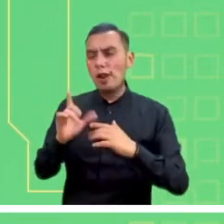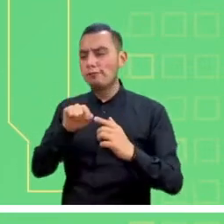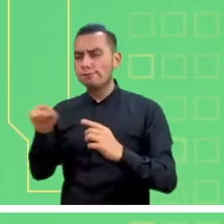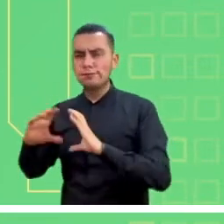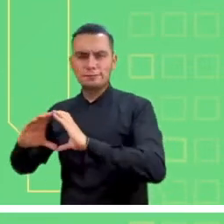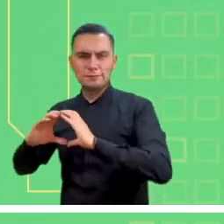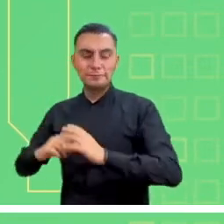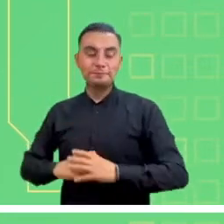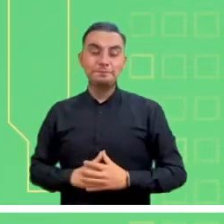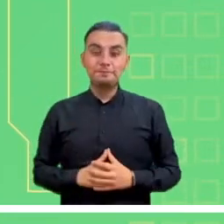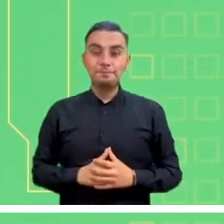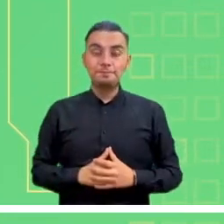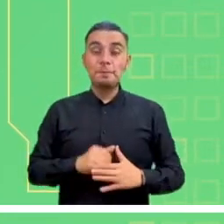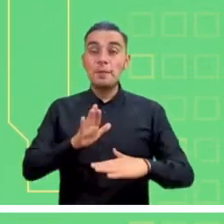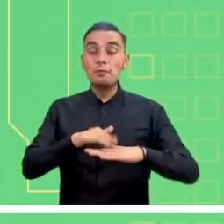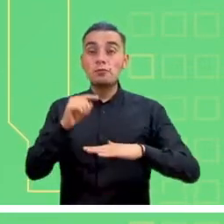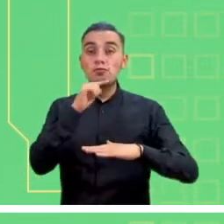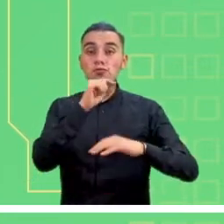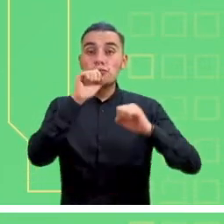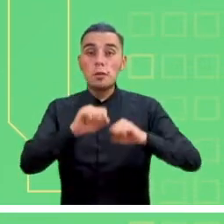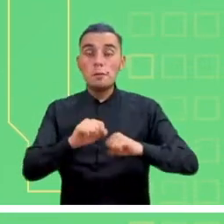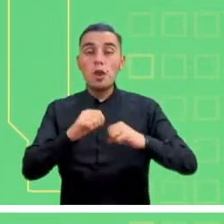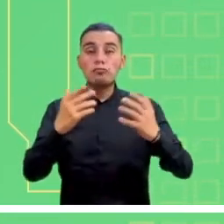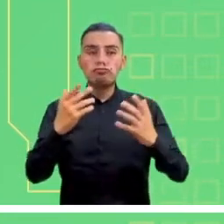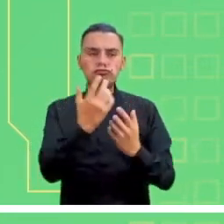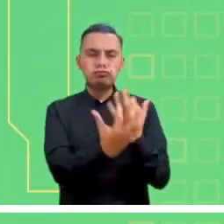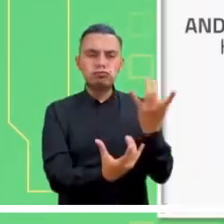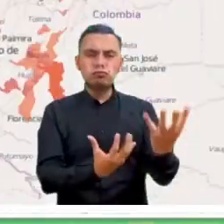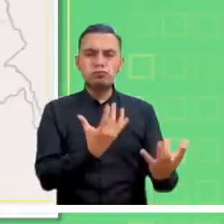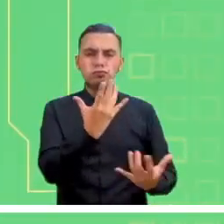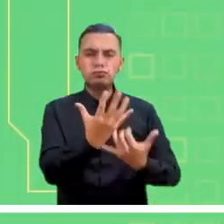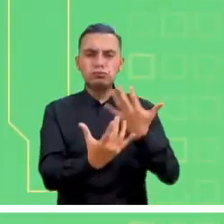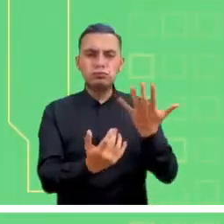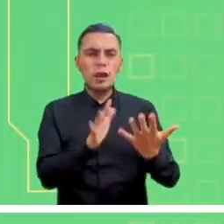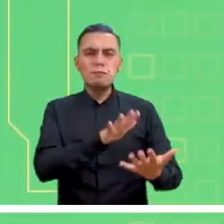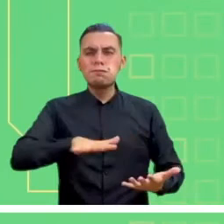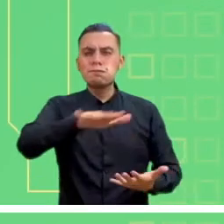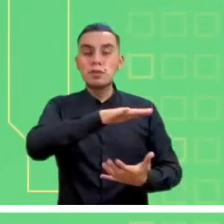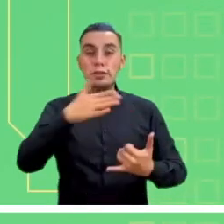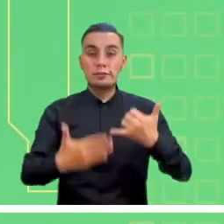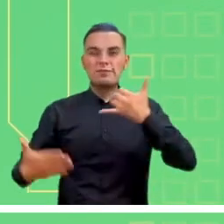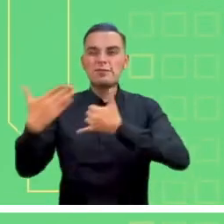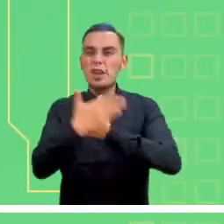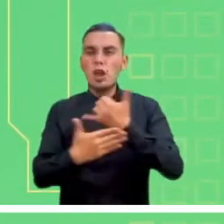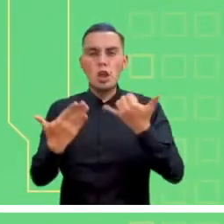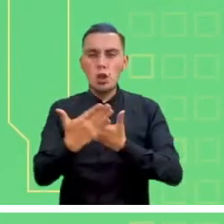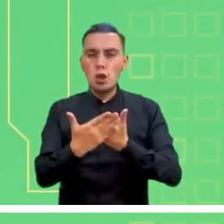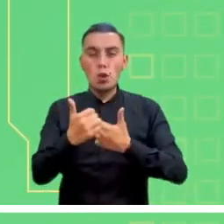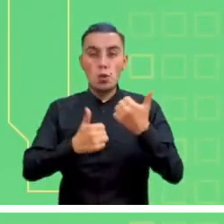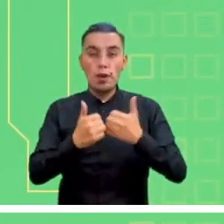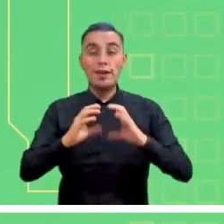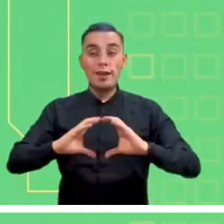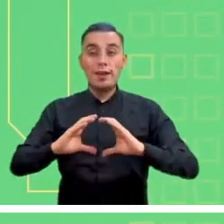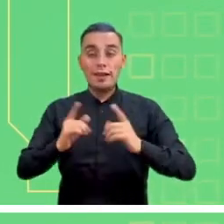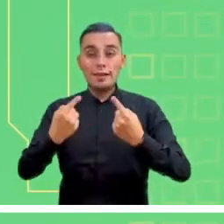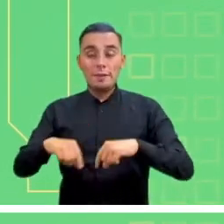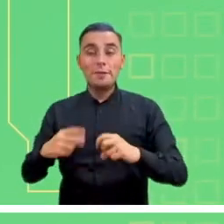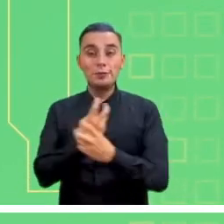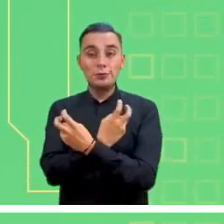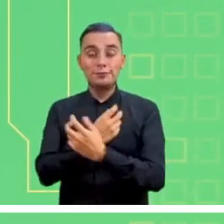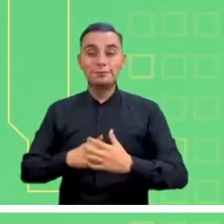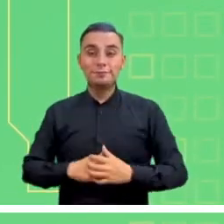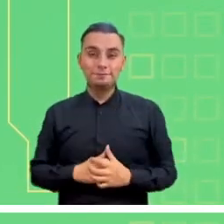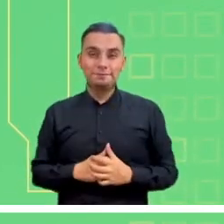Piamonte, ubicado en los límites entre Cauca y Caquetá. Alerta roja por probabilidad de ocurrencia de incendios en la